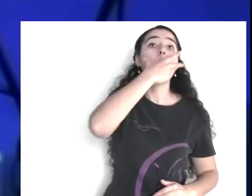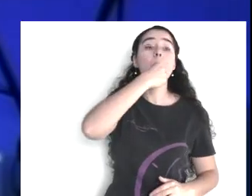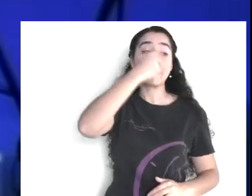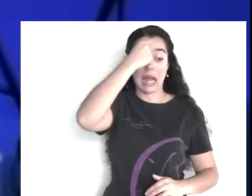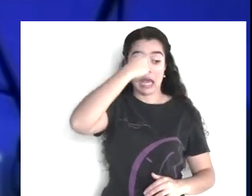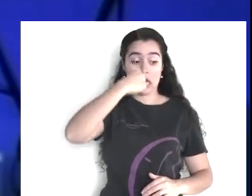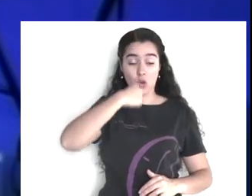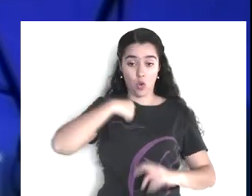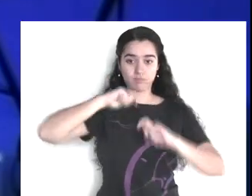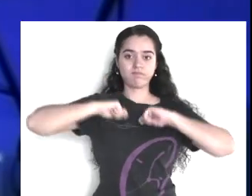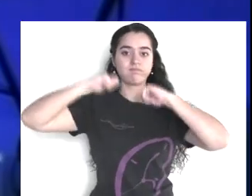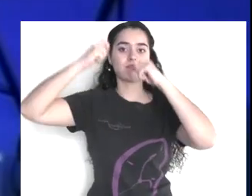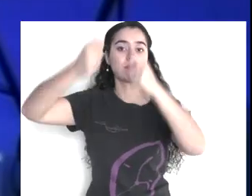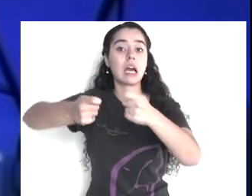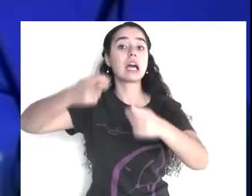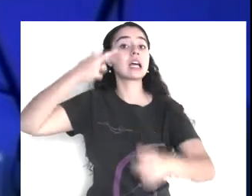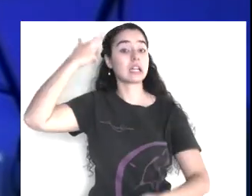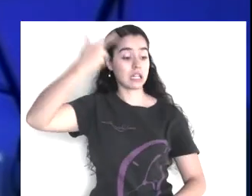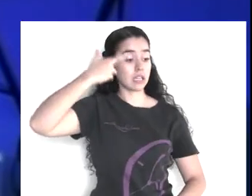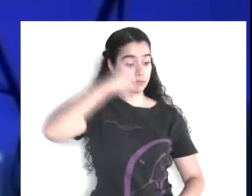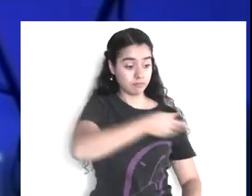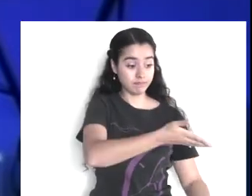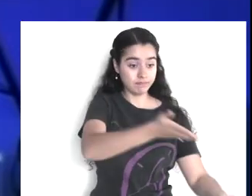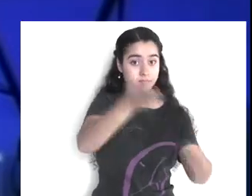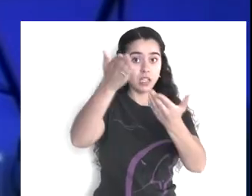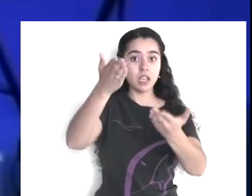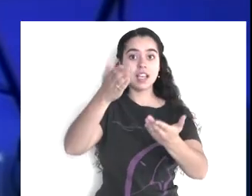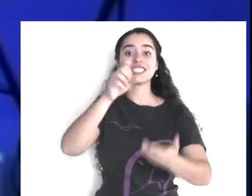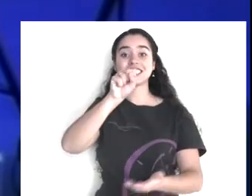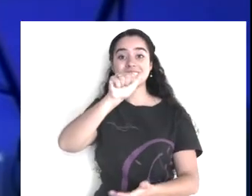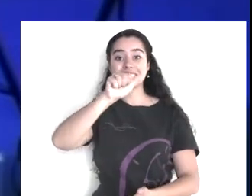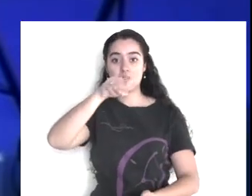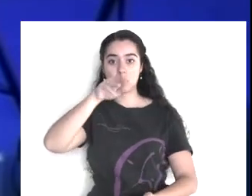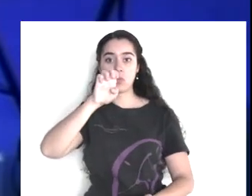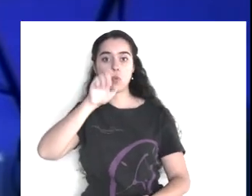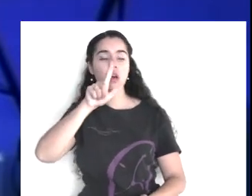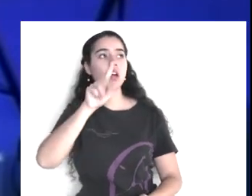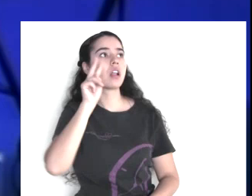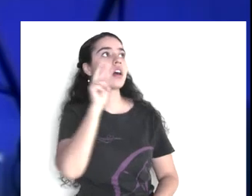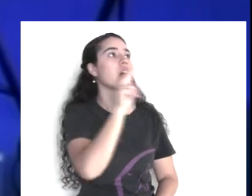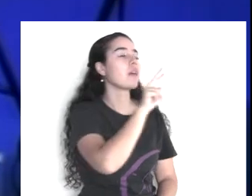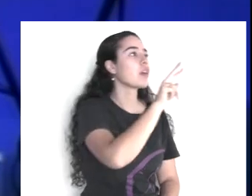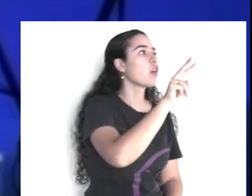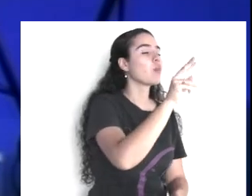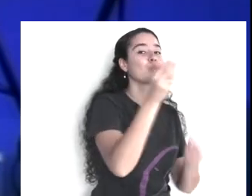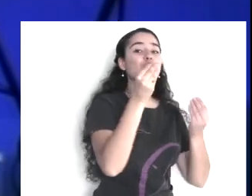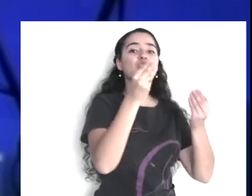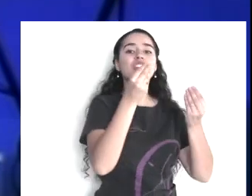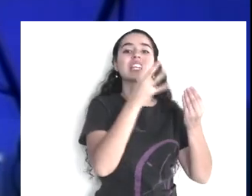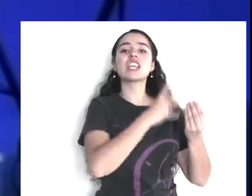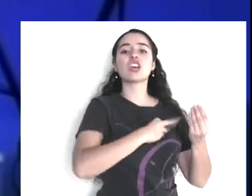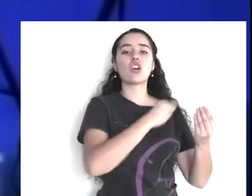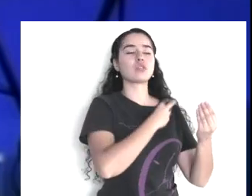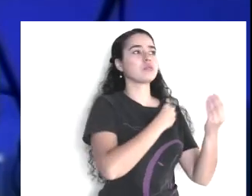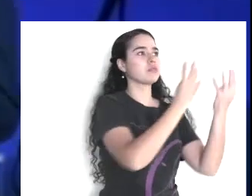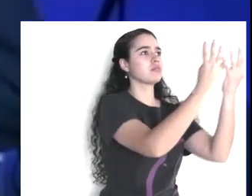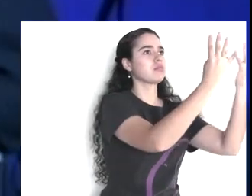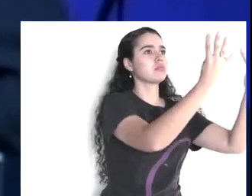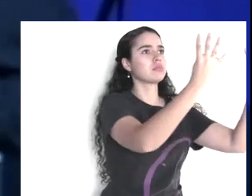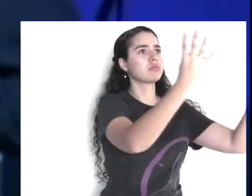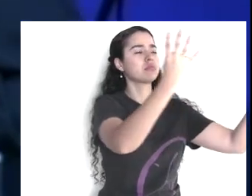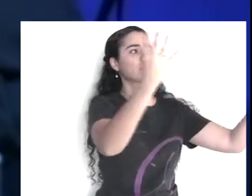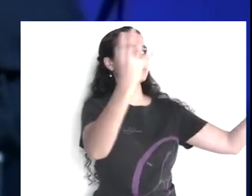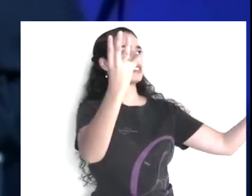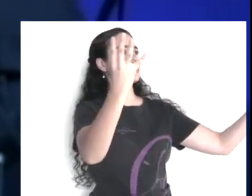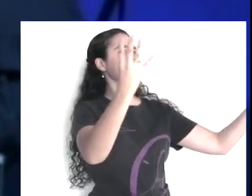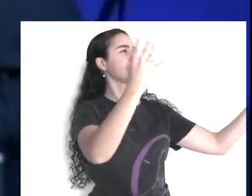Y Samuel, escogió al más grandote, al más apuesto, entonces cuando lo presenta